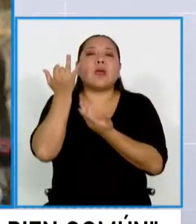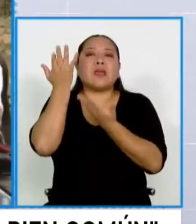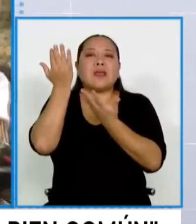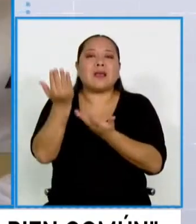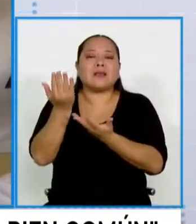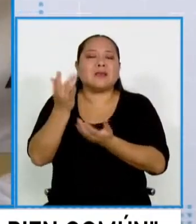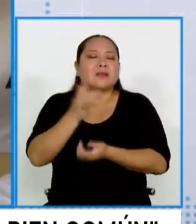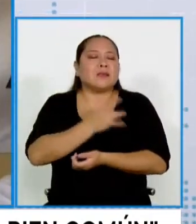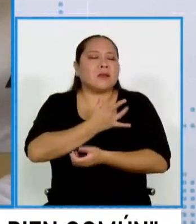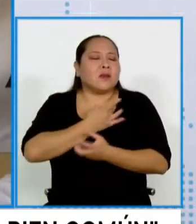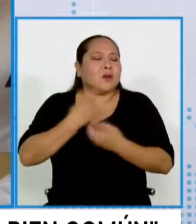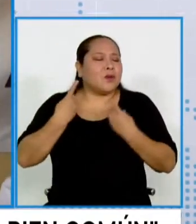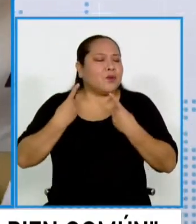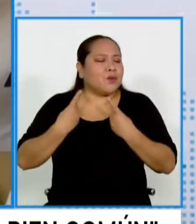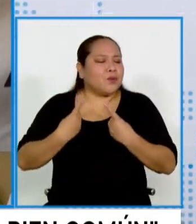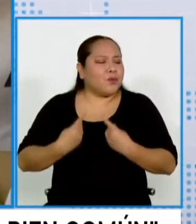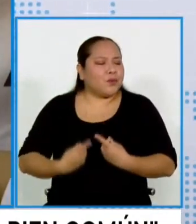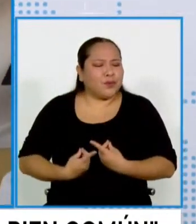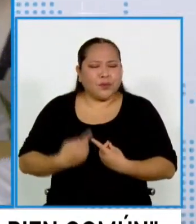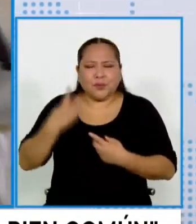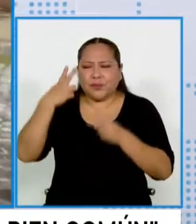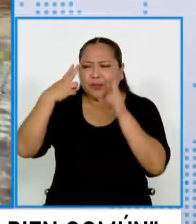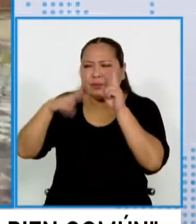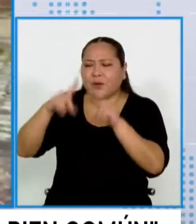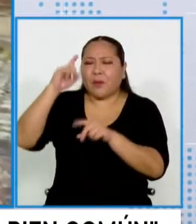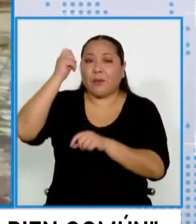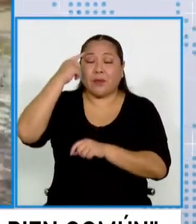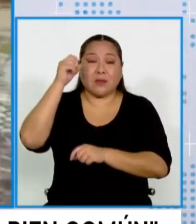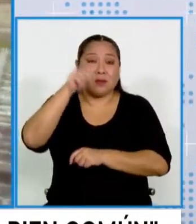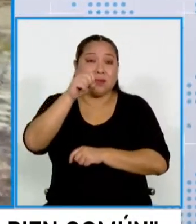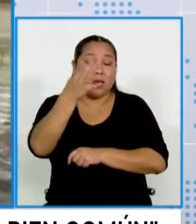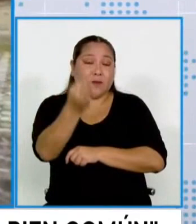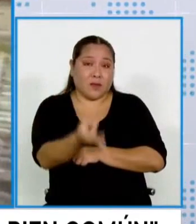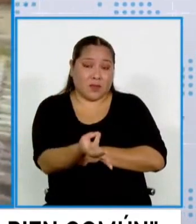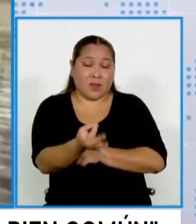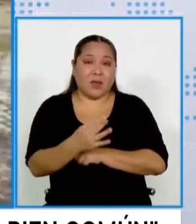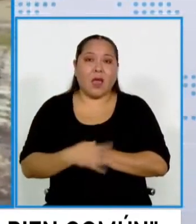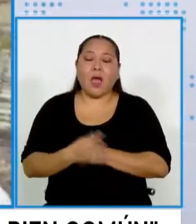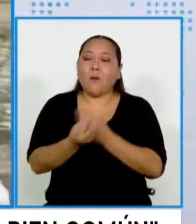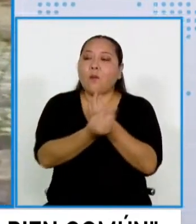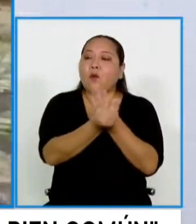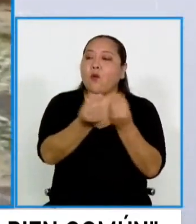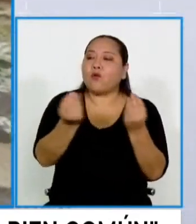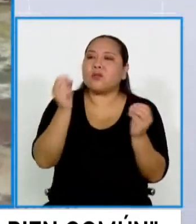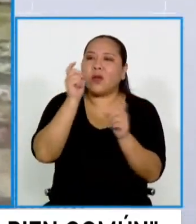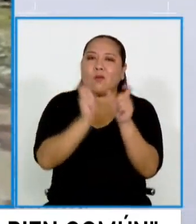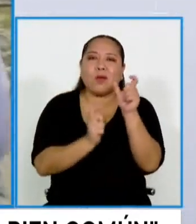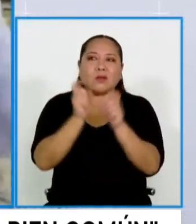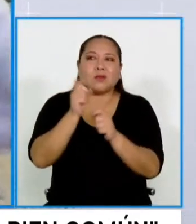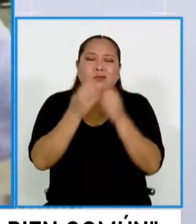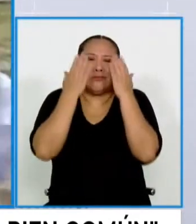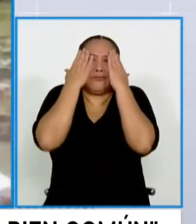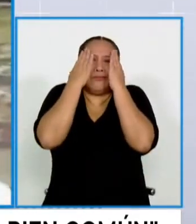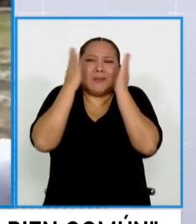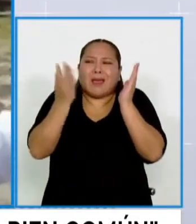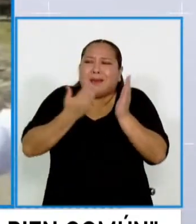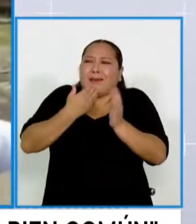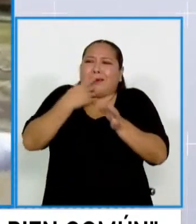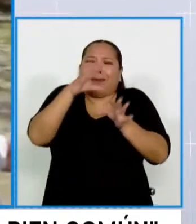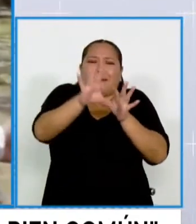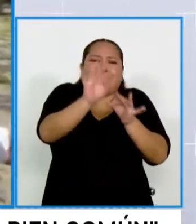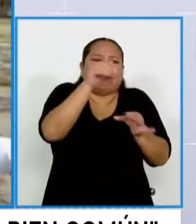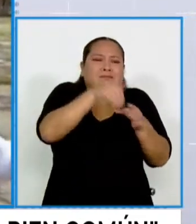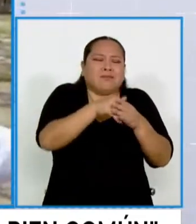en una depresión colectiva respecto a la política. Es cierto, hay personas, por ejemplo, un alto índice que no sabe por quién votar, no